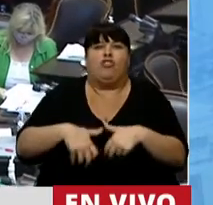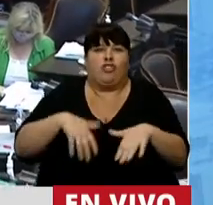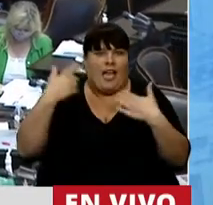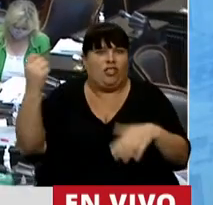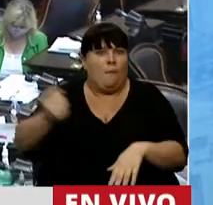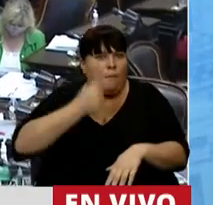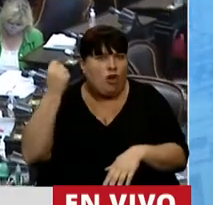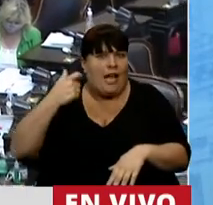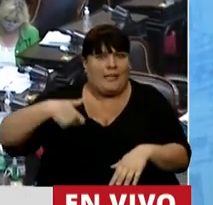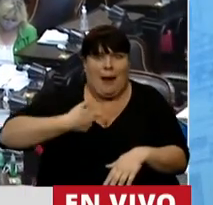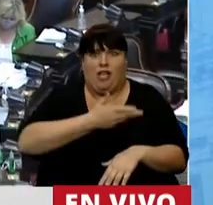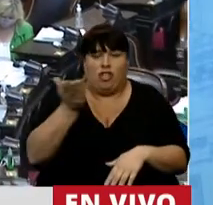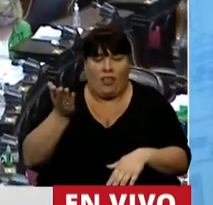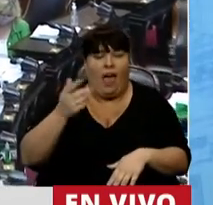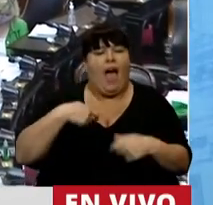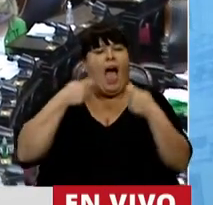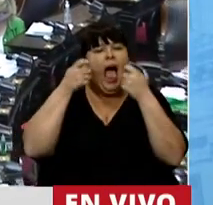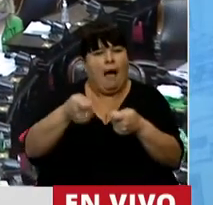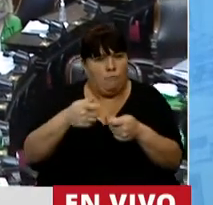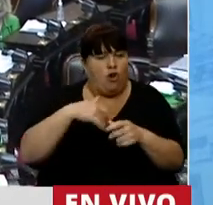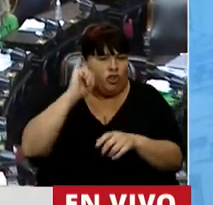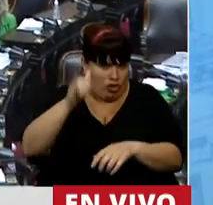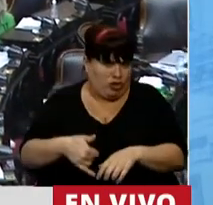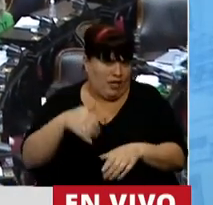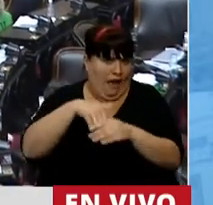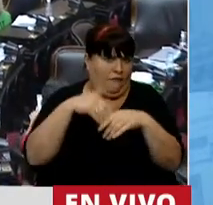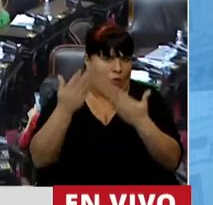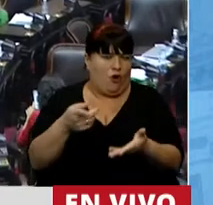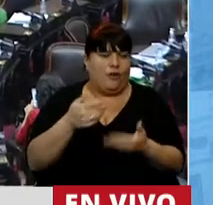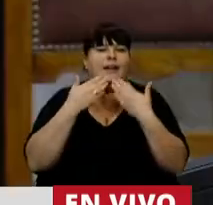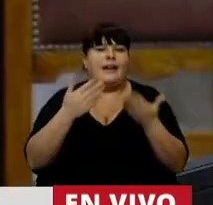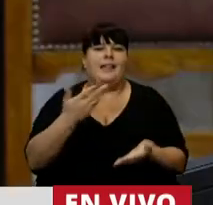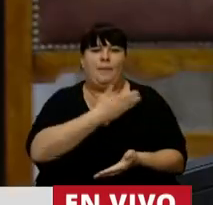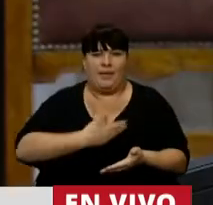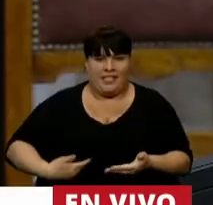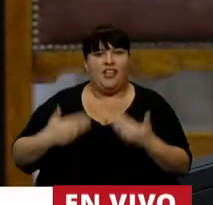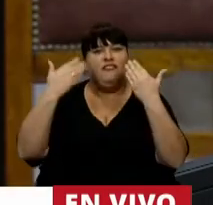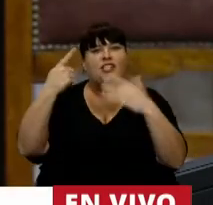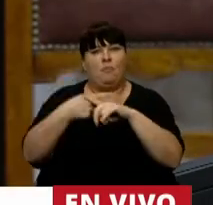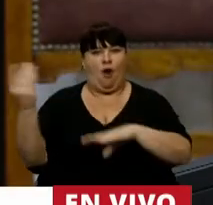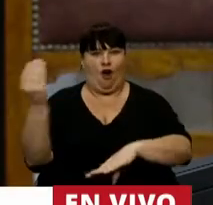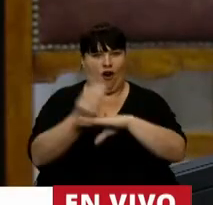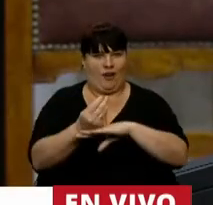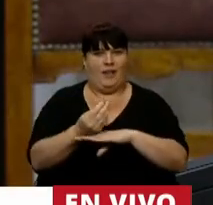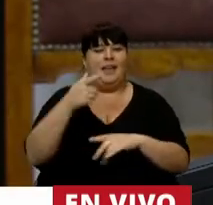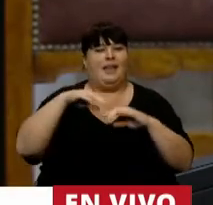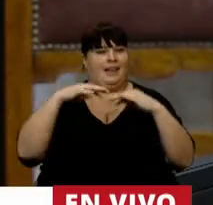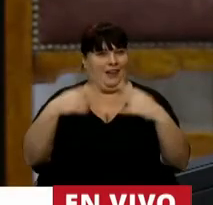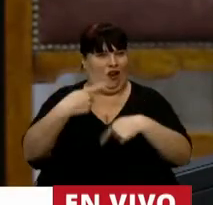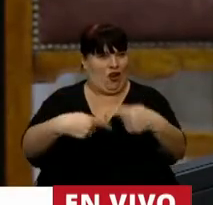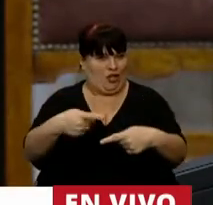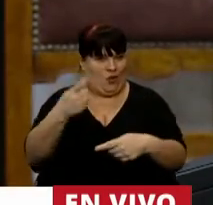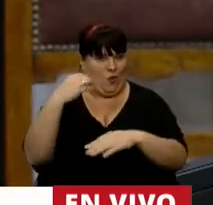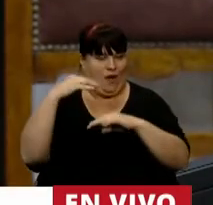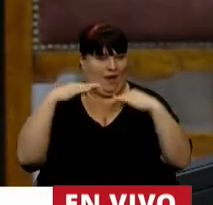de enorme trascendencia social es que acompaño y adelanto mi voto favorable. Gracias, señor Presidente, y felicitaciones por su designación como en la continuidad de